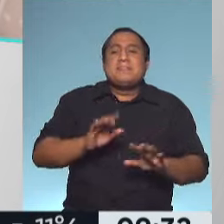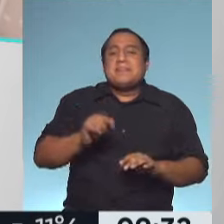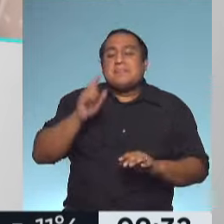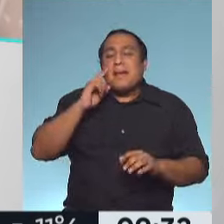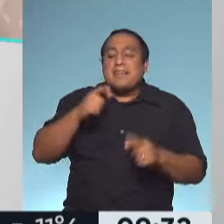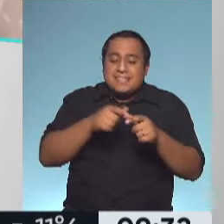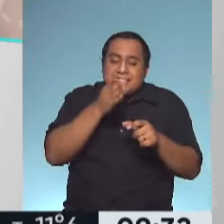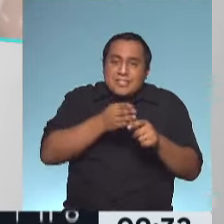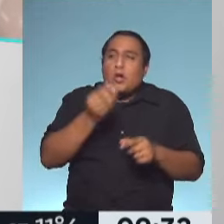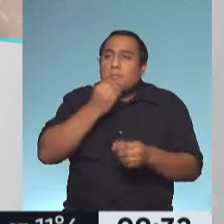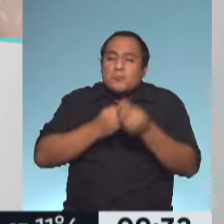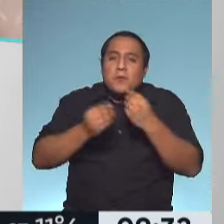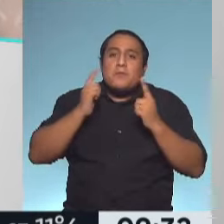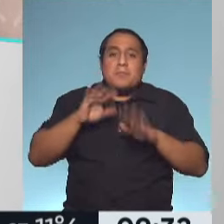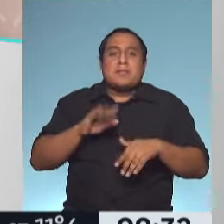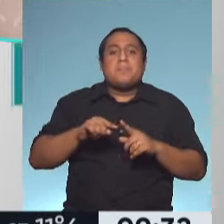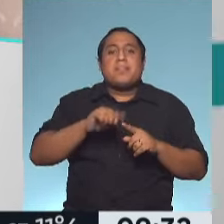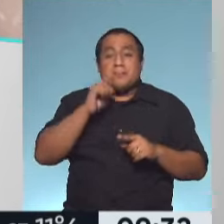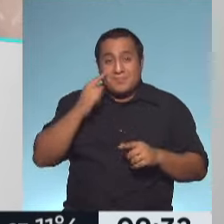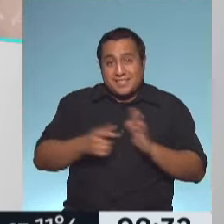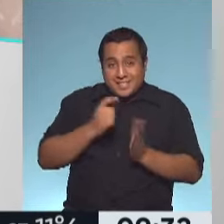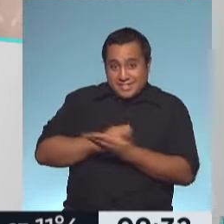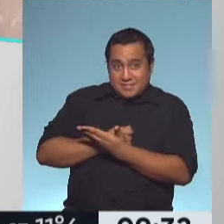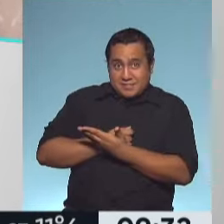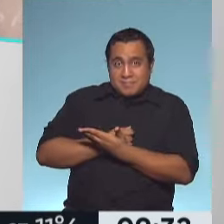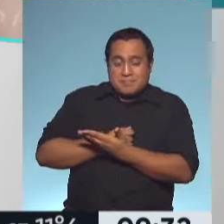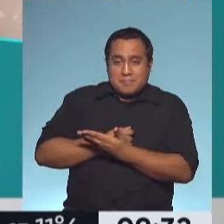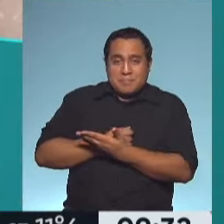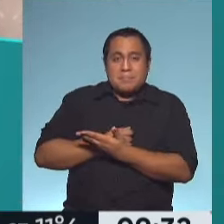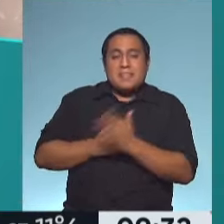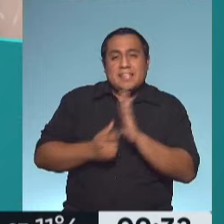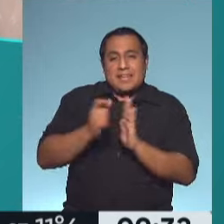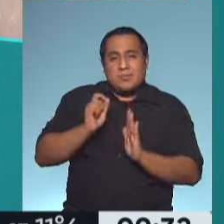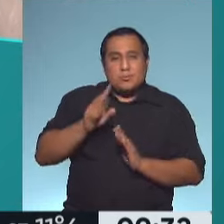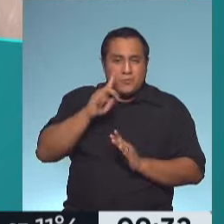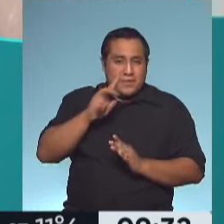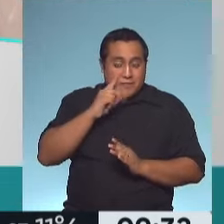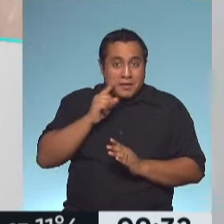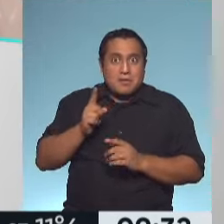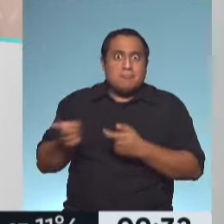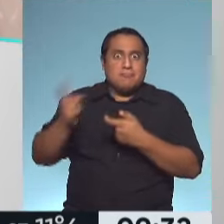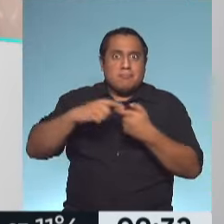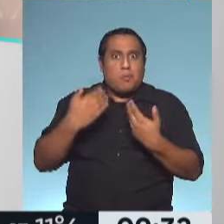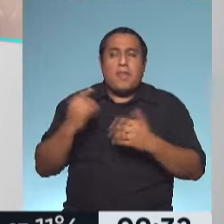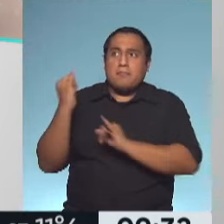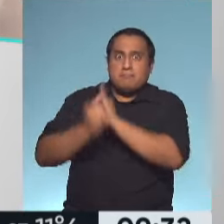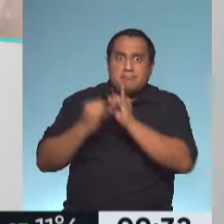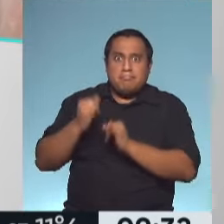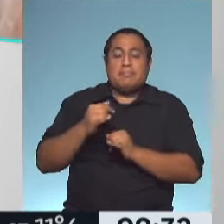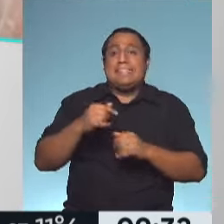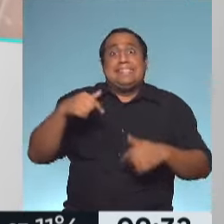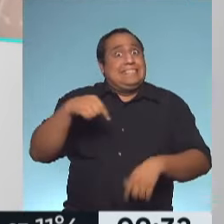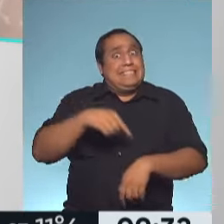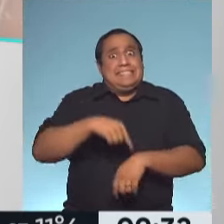disfrutás más, bueno, arroba leak.vivianalanger, arroba leak.vivianalanger, la siguen a Vivi, la escuchan, porque nosotros se nos